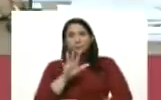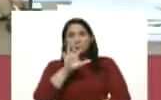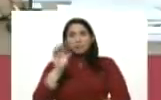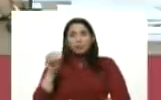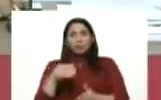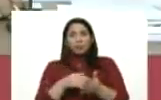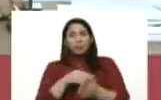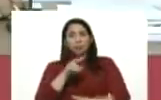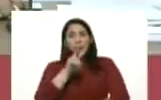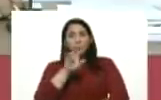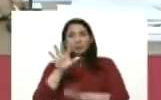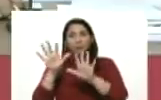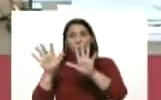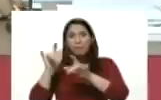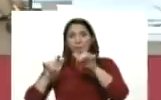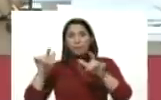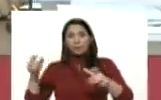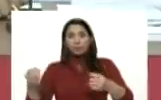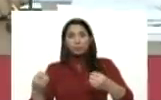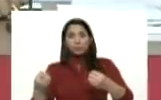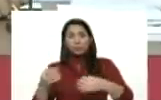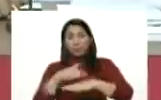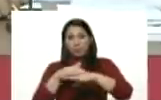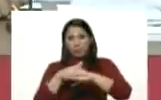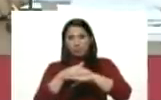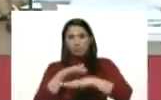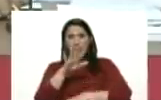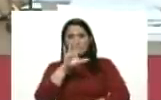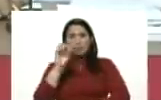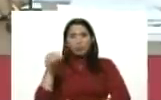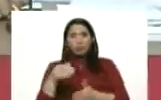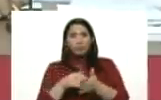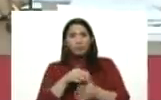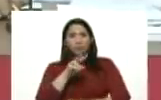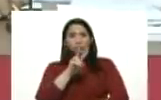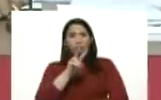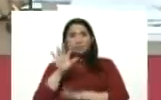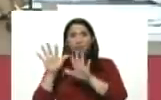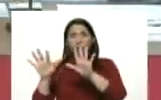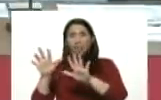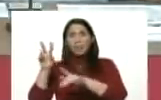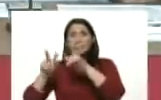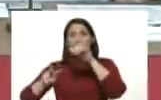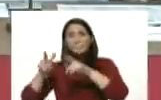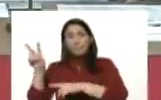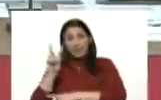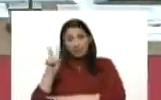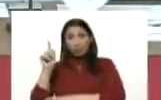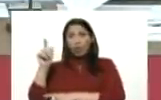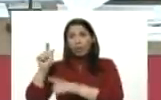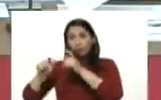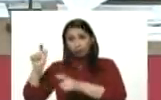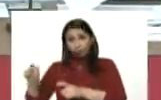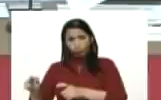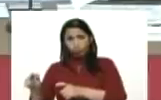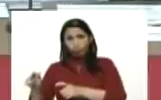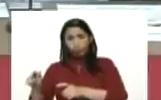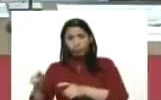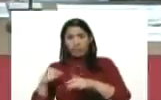.210 casos, perdón, 50.210 venezolanos que han ingresado,